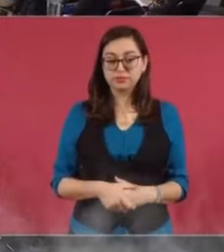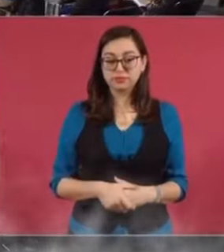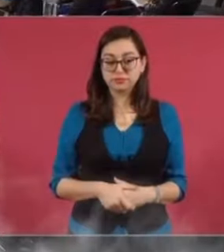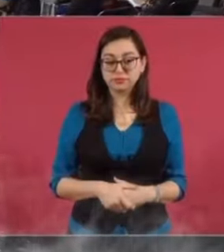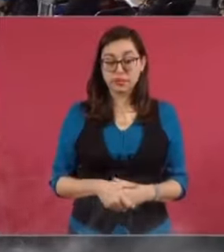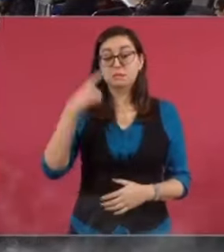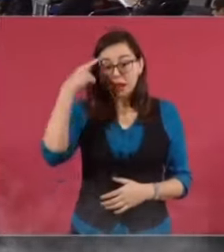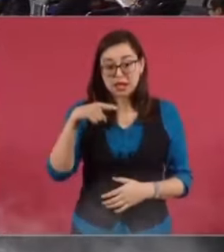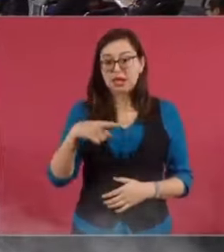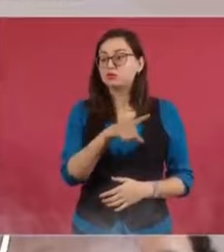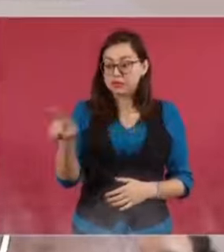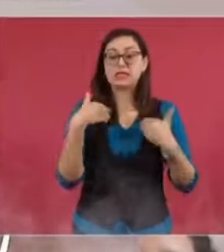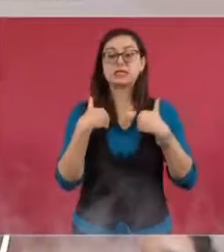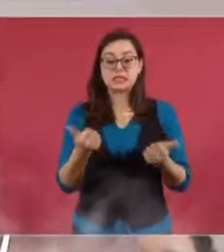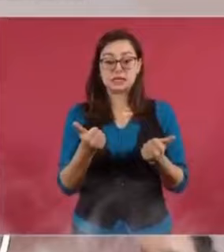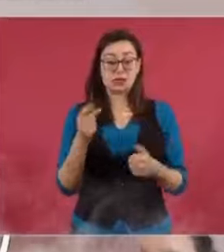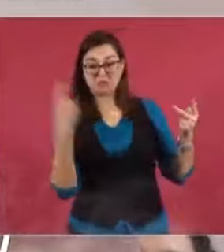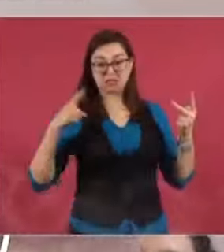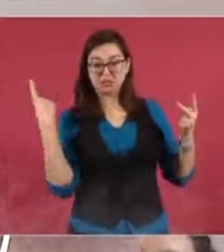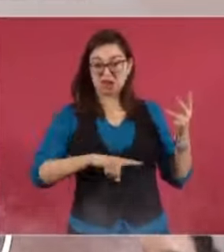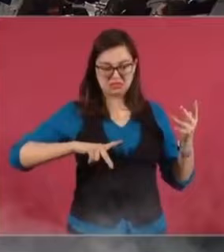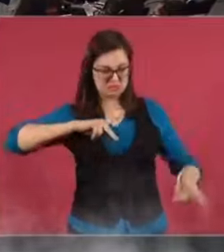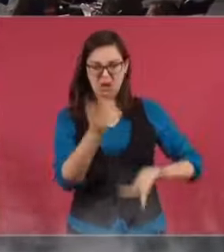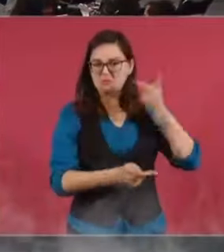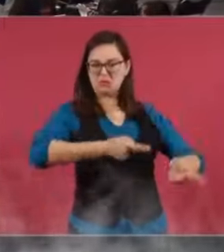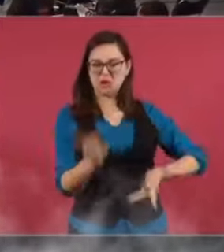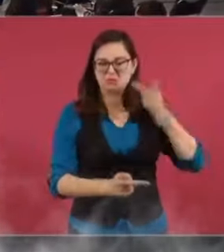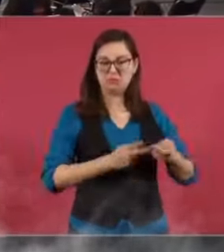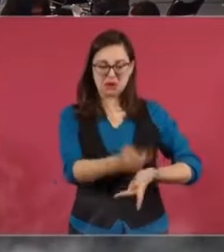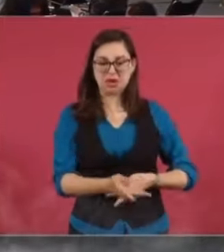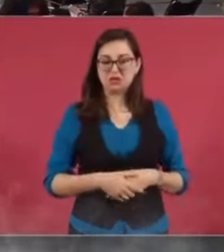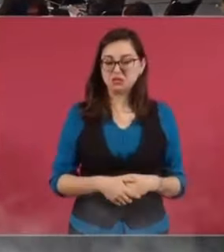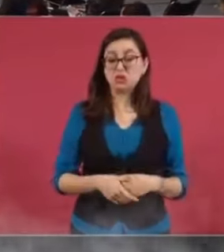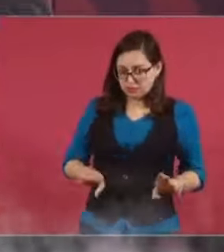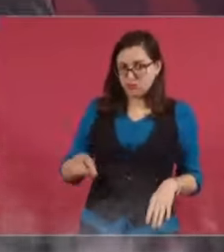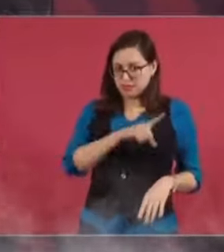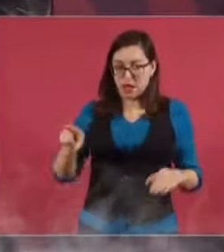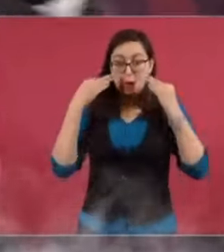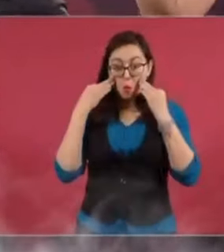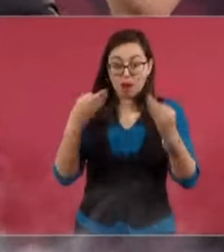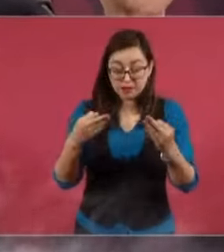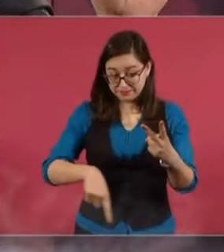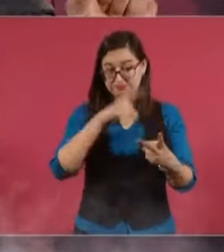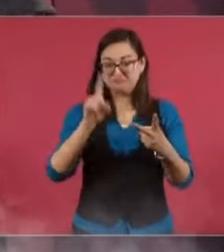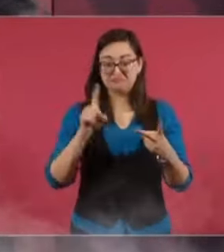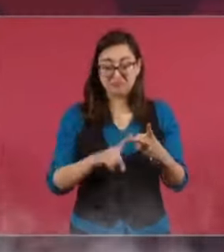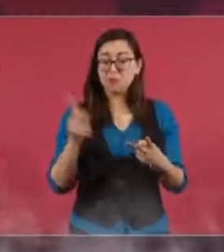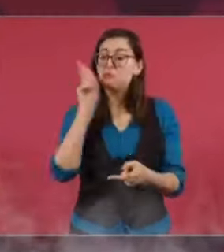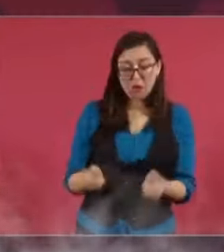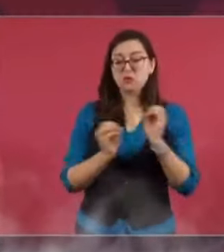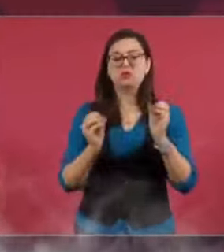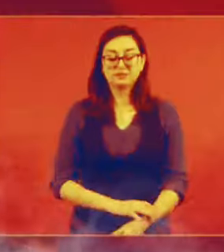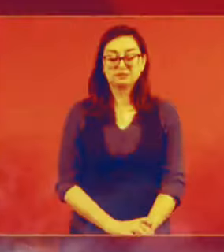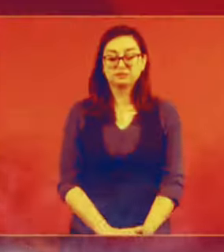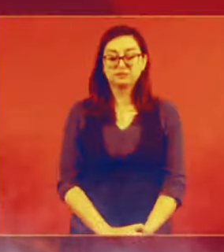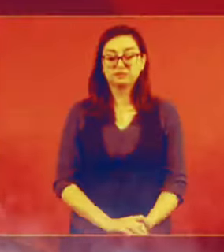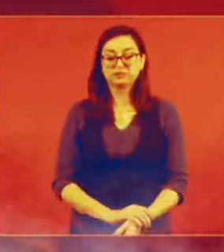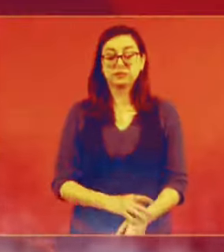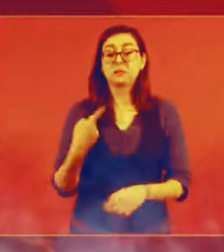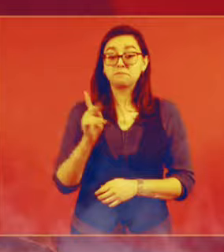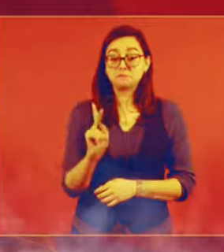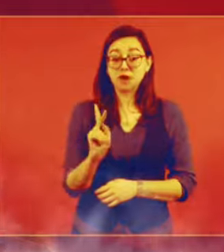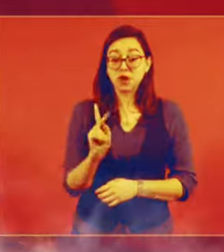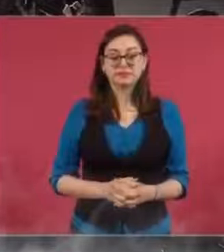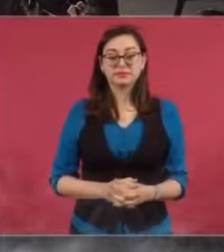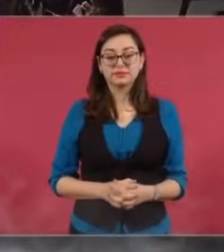para que vean el tono, el modito. Y luego, el reportaje que hicieron, sin ninguna prueba, pero con un dardo